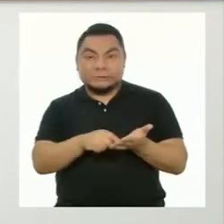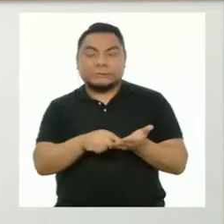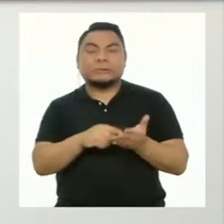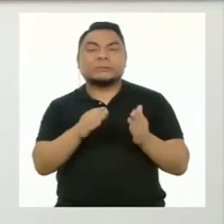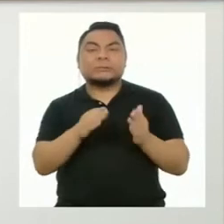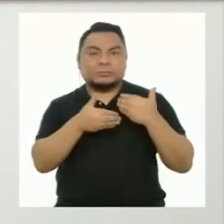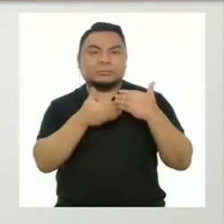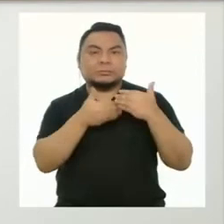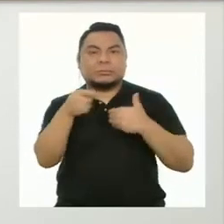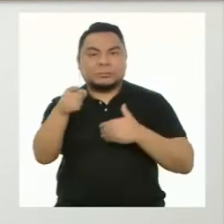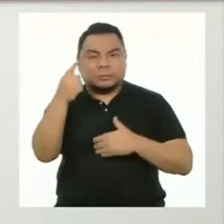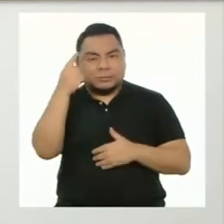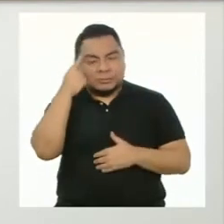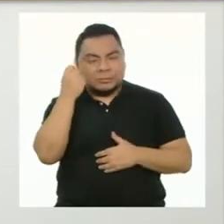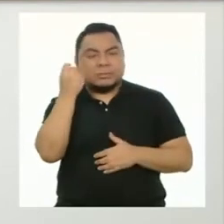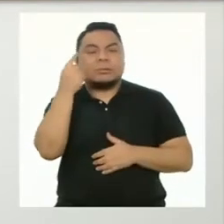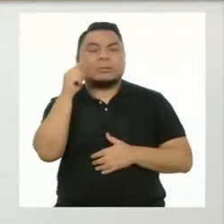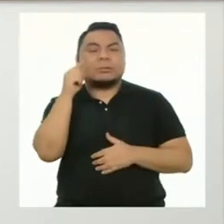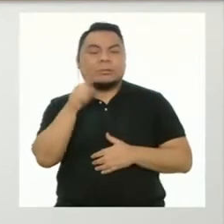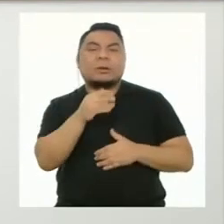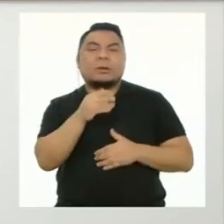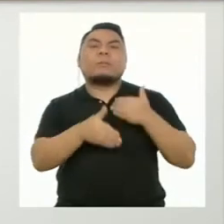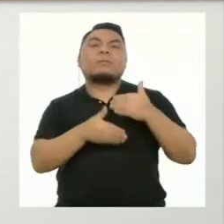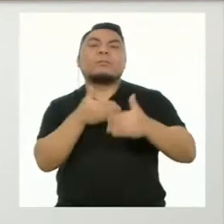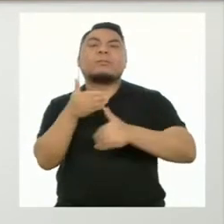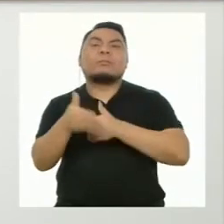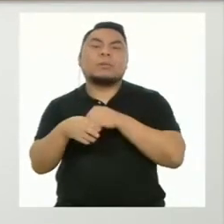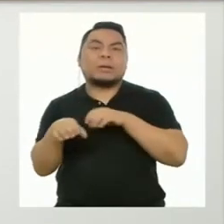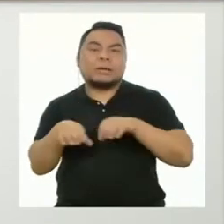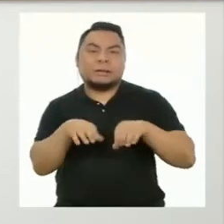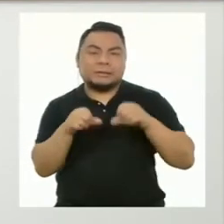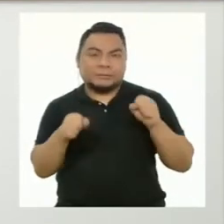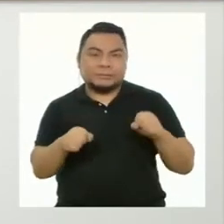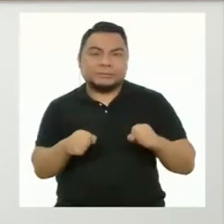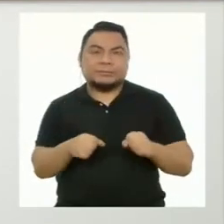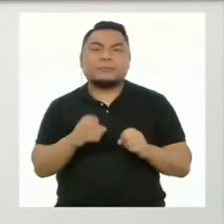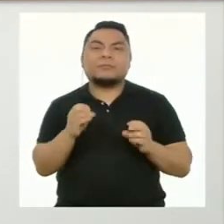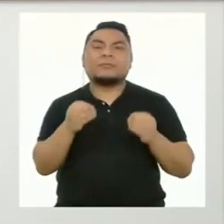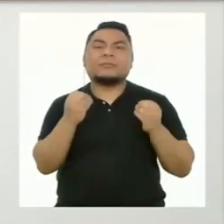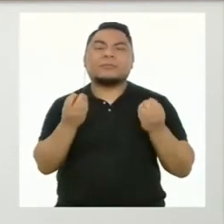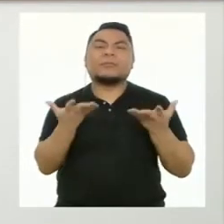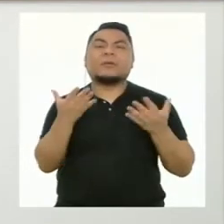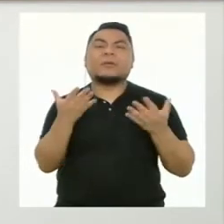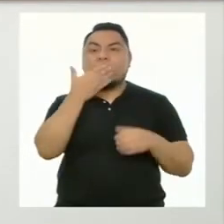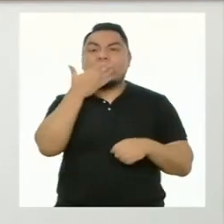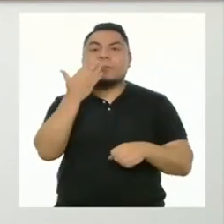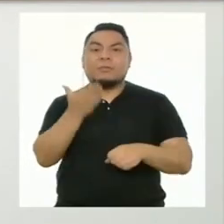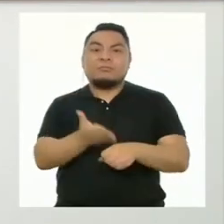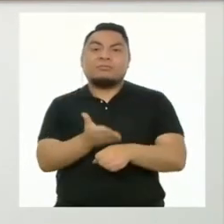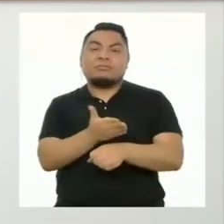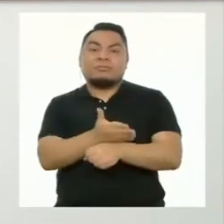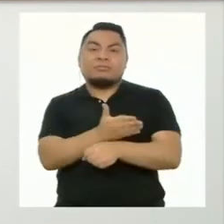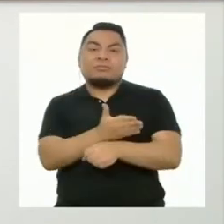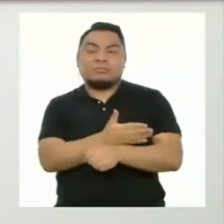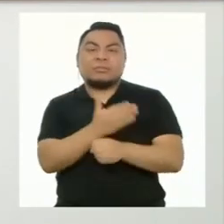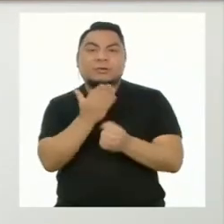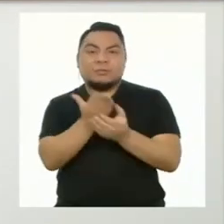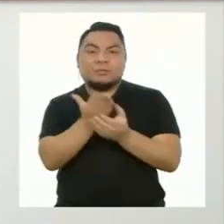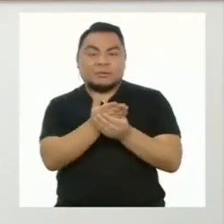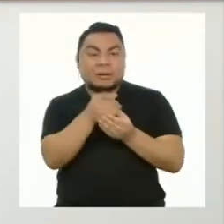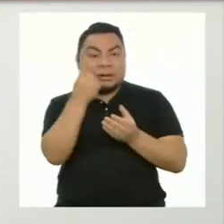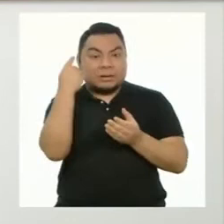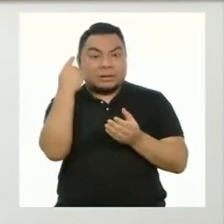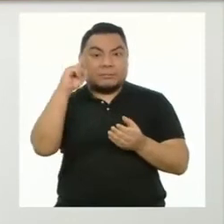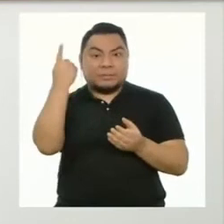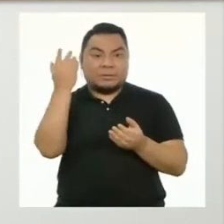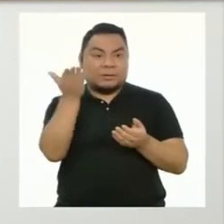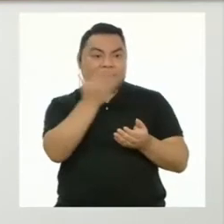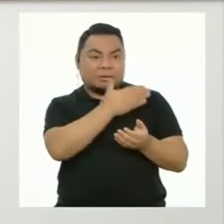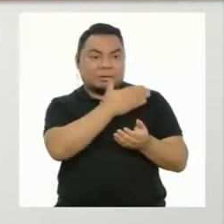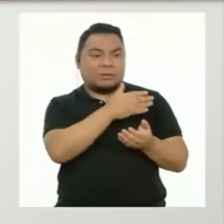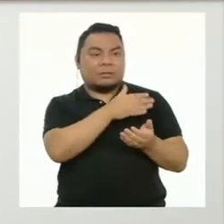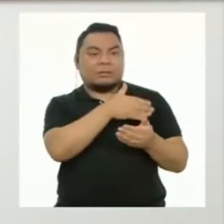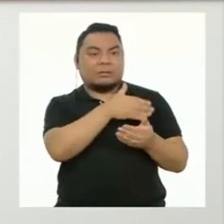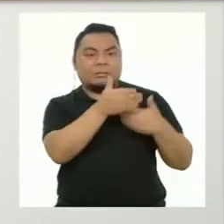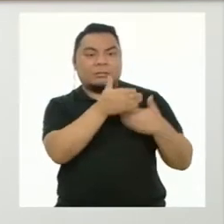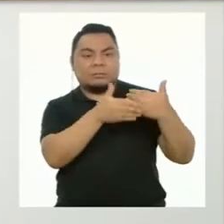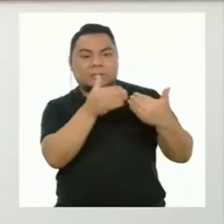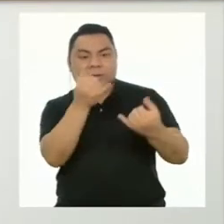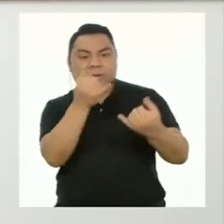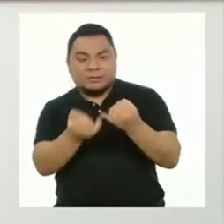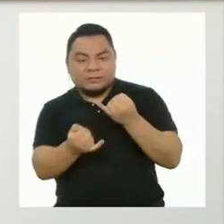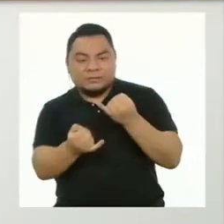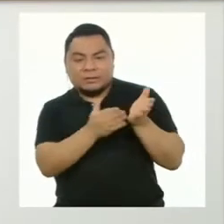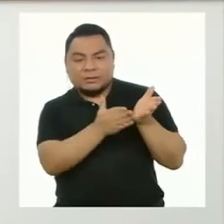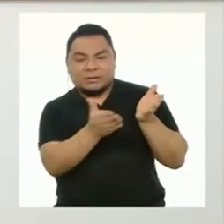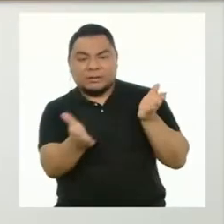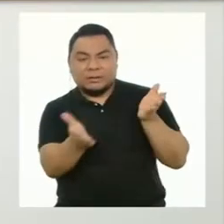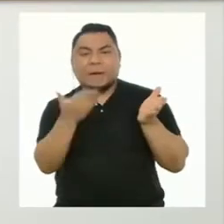permitirá que te des cuenta del proceso que seguiste y cuándo mejoraste tus productos desde las primeras versiones hasta